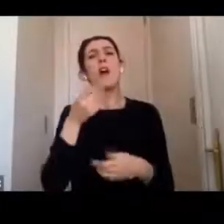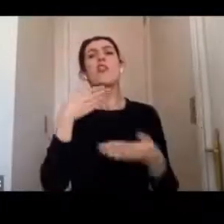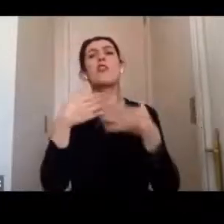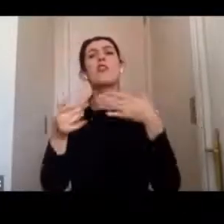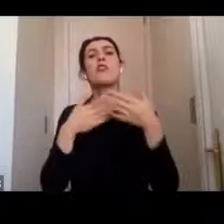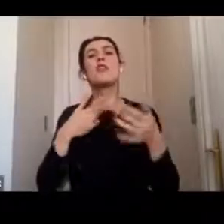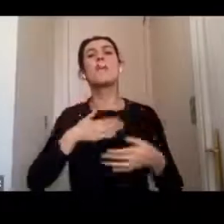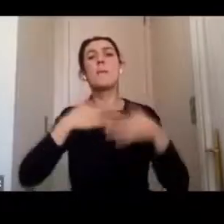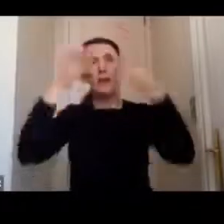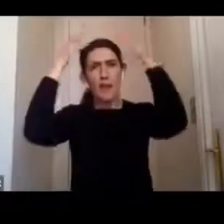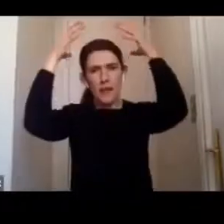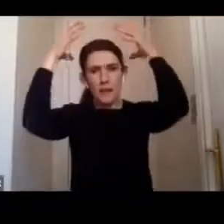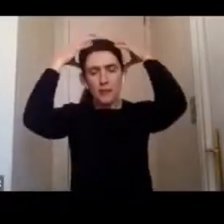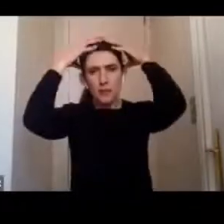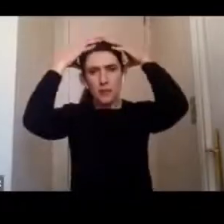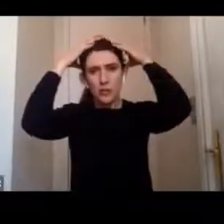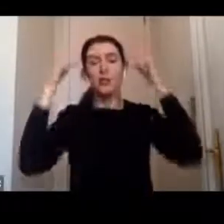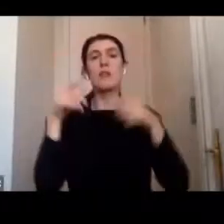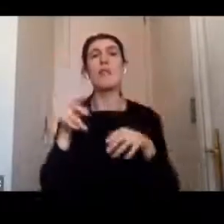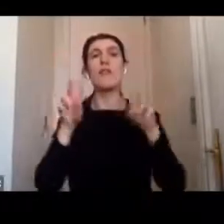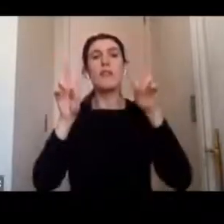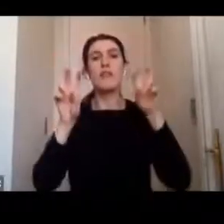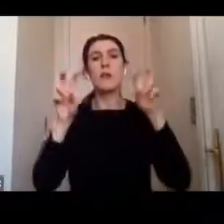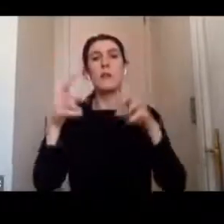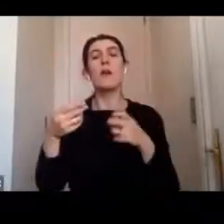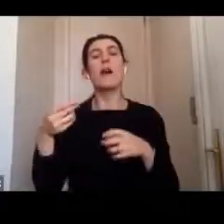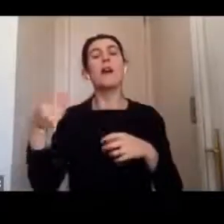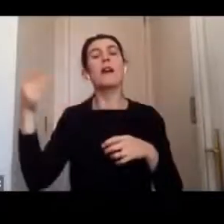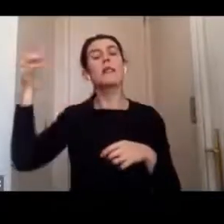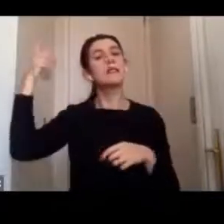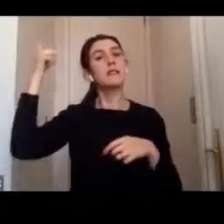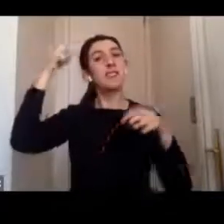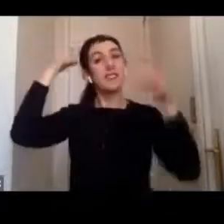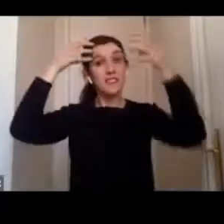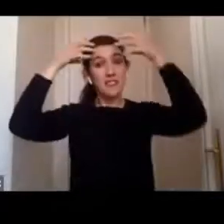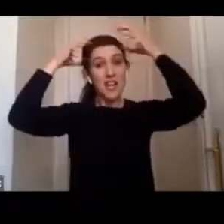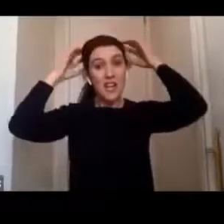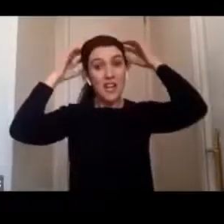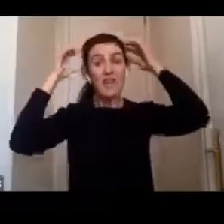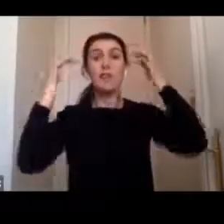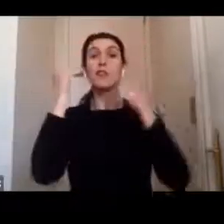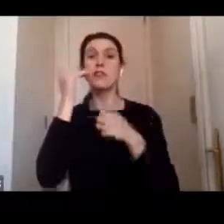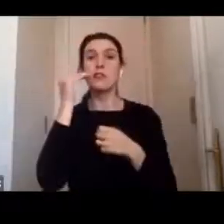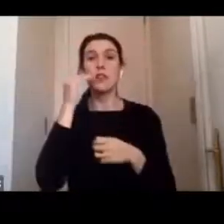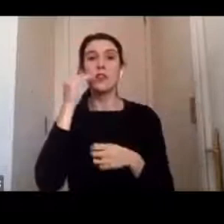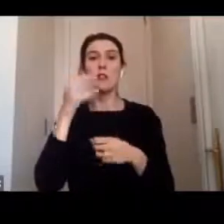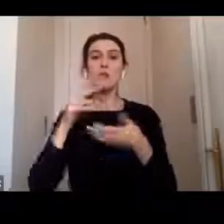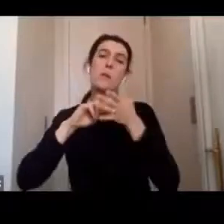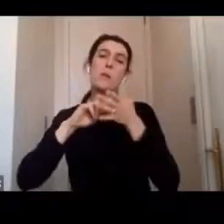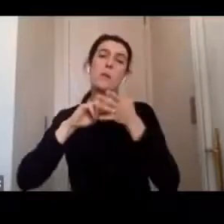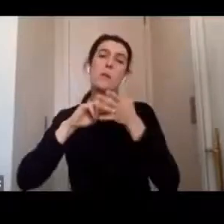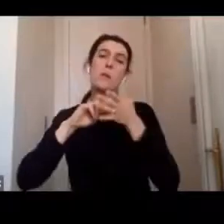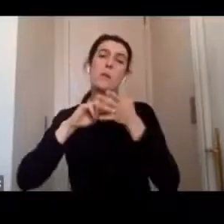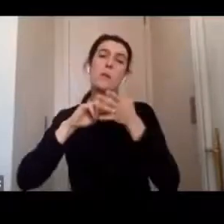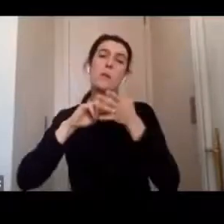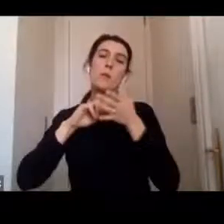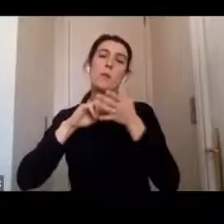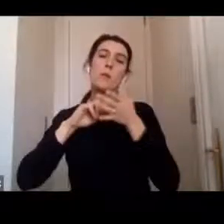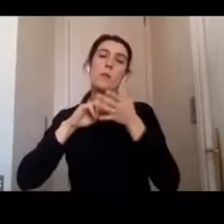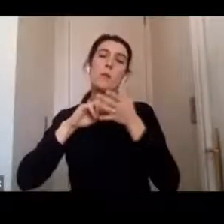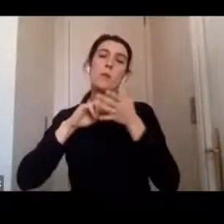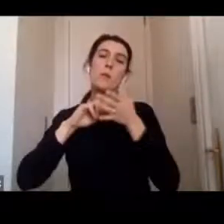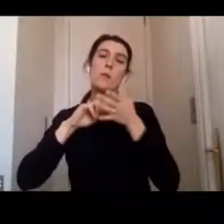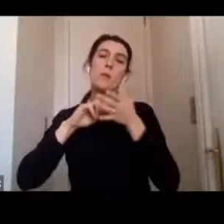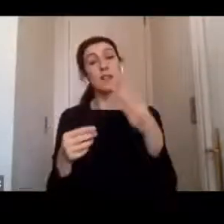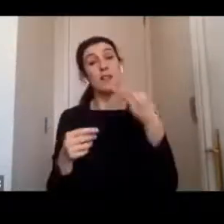de la lesión cerebral, adquirida infantil y problemas de memoria. Y vamos a contar con la participación de tres invitados que van